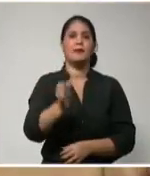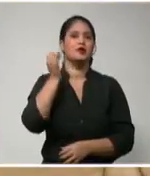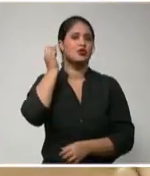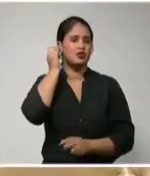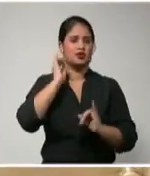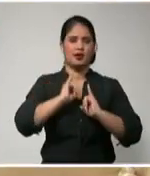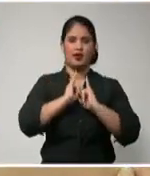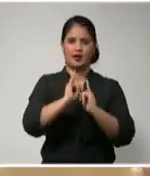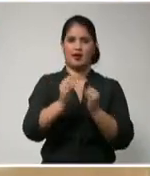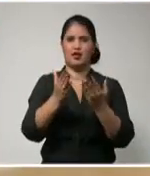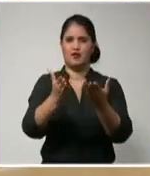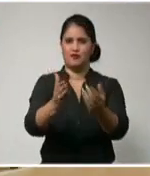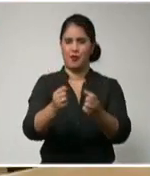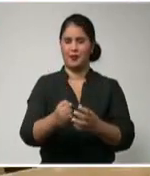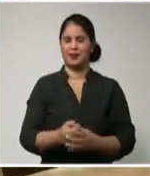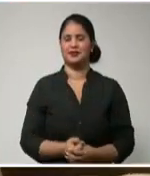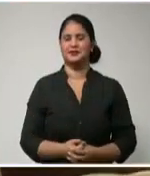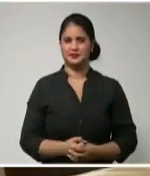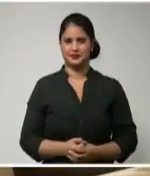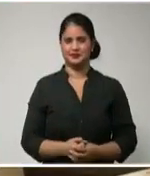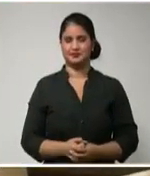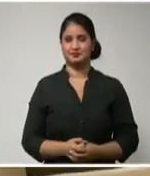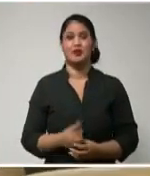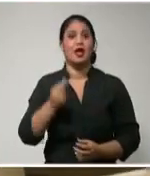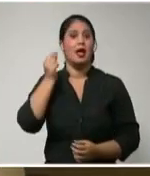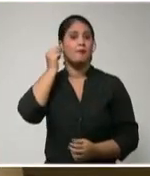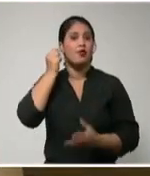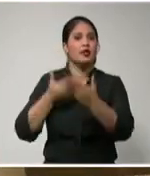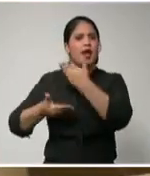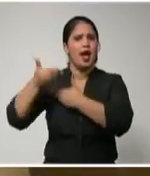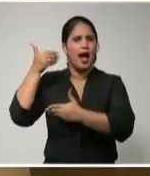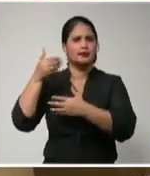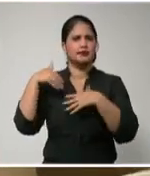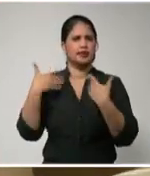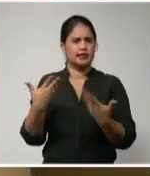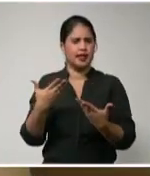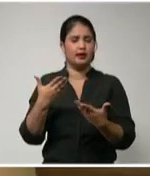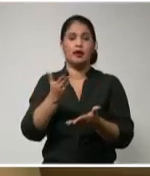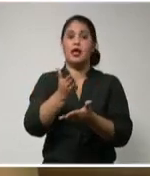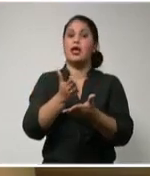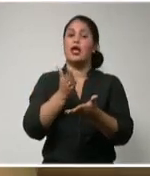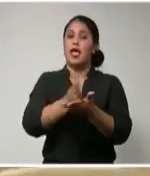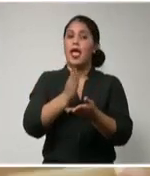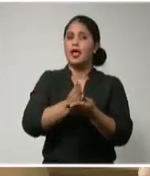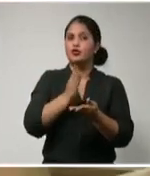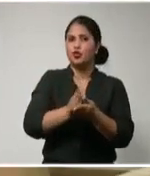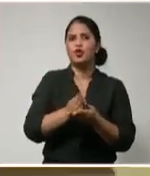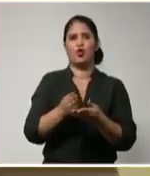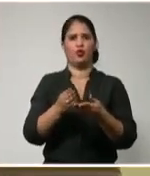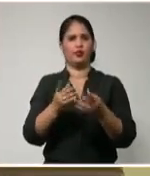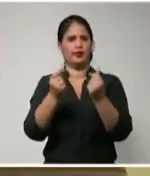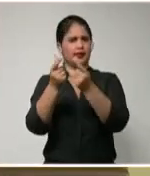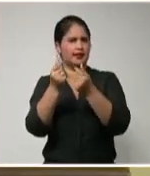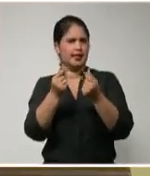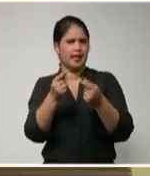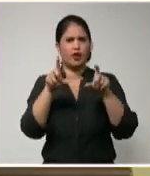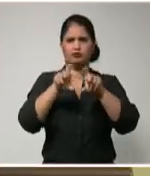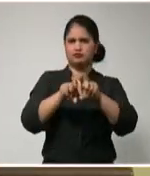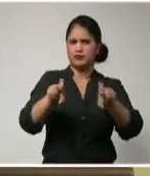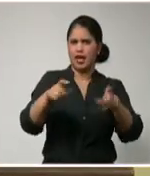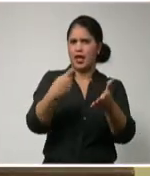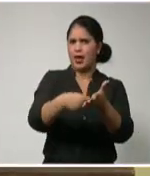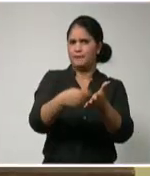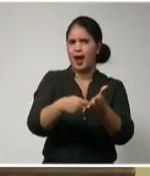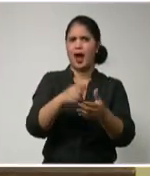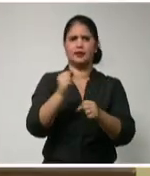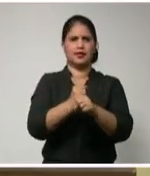De contadora a defectóloga, la vida le cambió sus planes profesionales. Un giro de 360 grados, pero a la